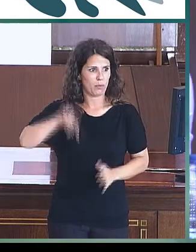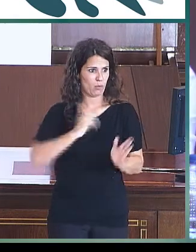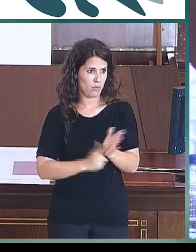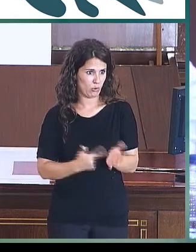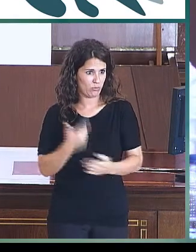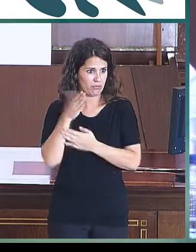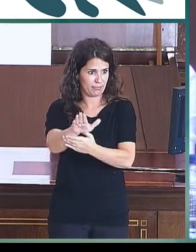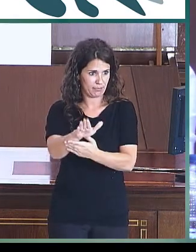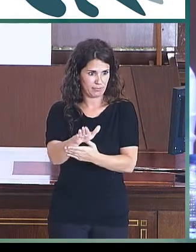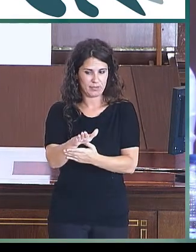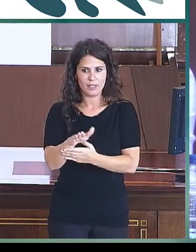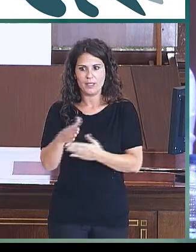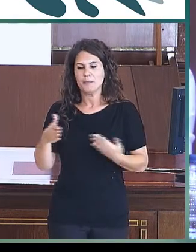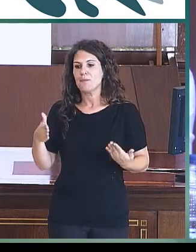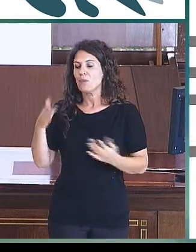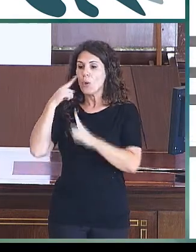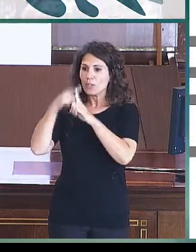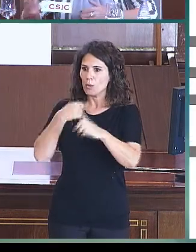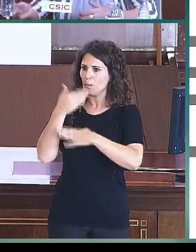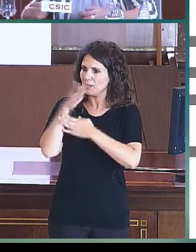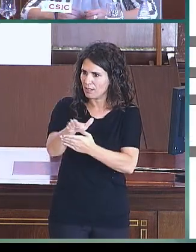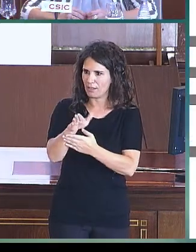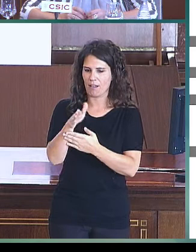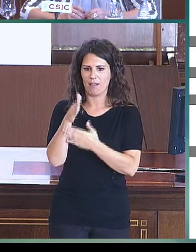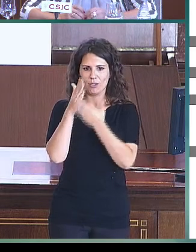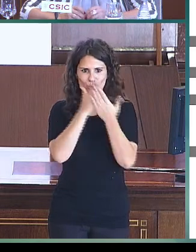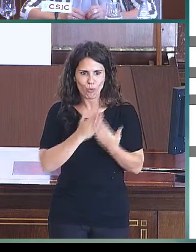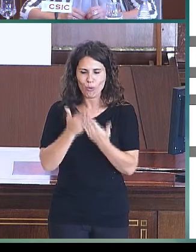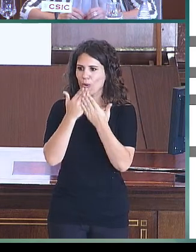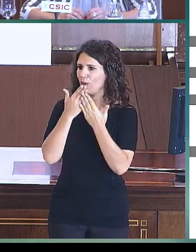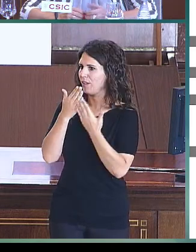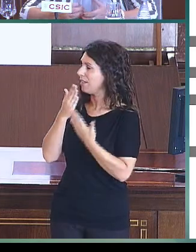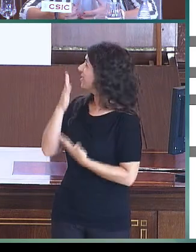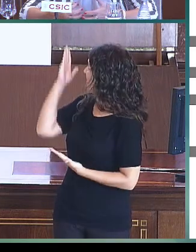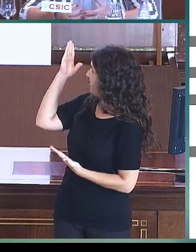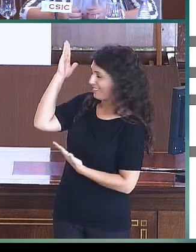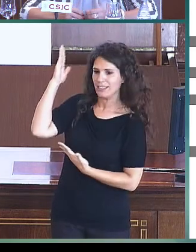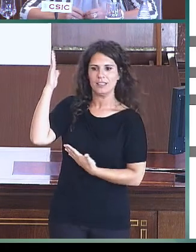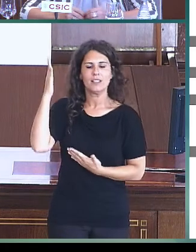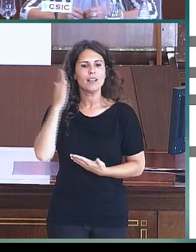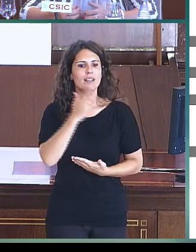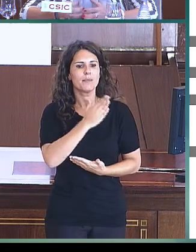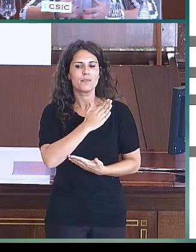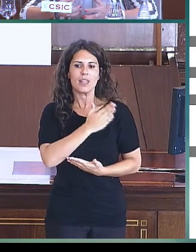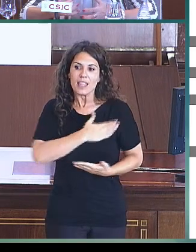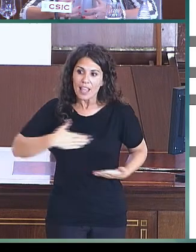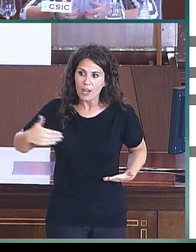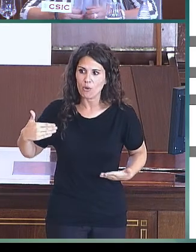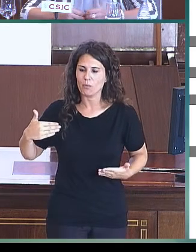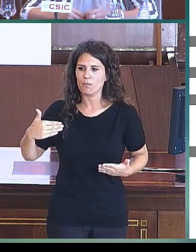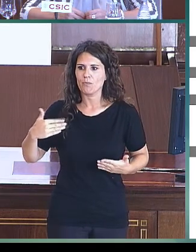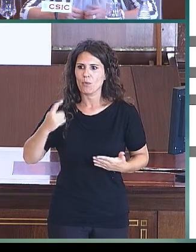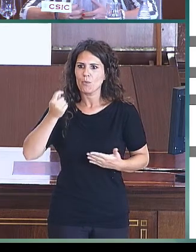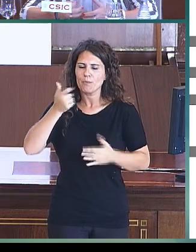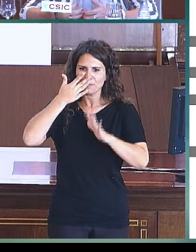bueno, pues para presentaros un poco el estudio y la evaluación esta que os traemos, pues queríamos un poco haceros el entorno